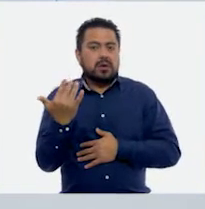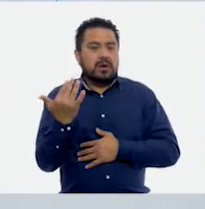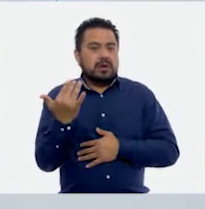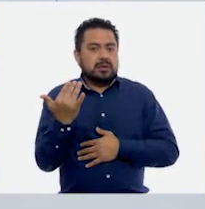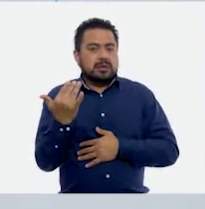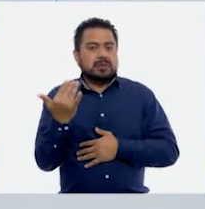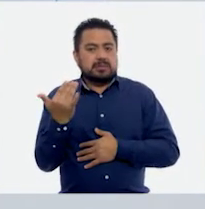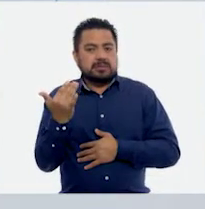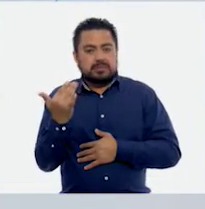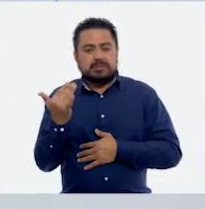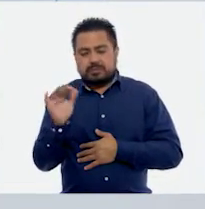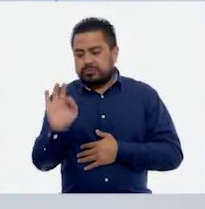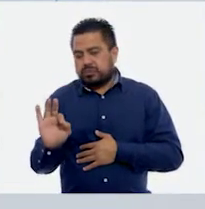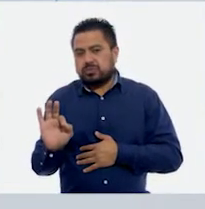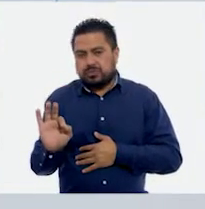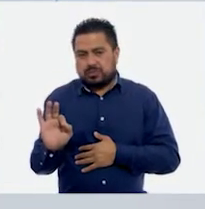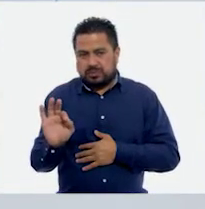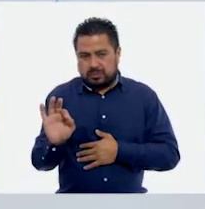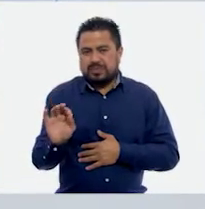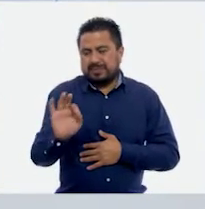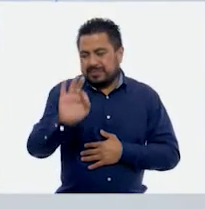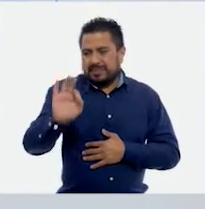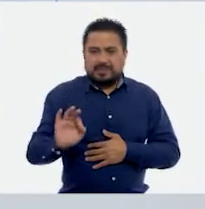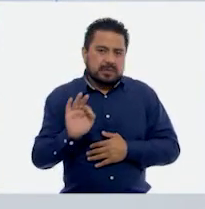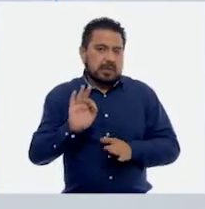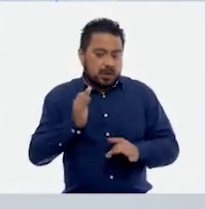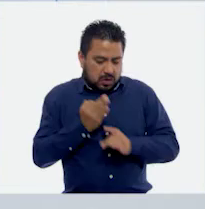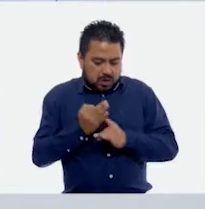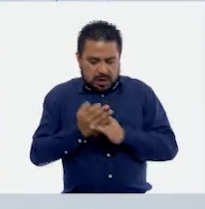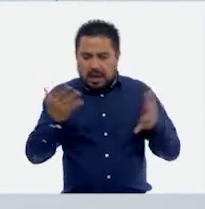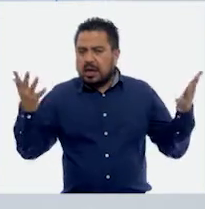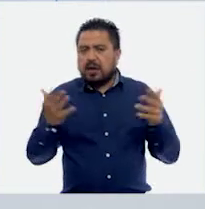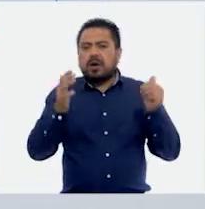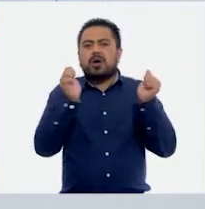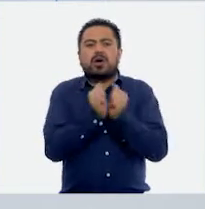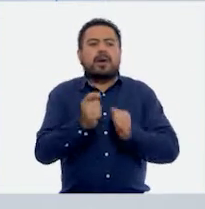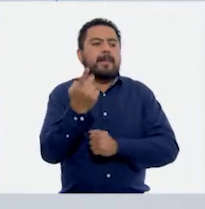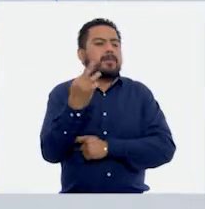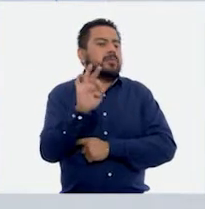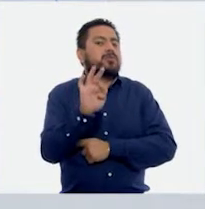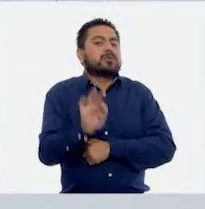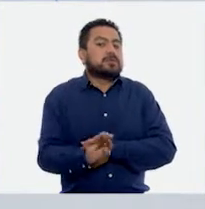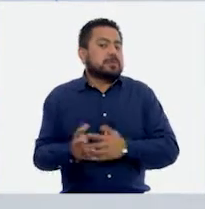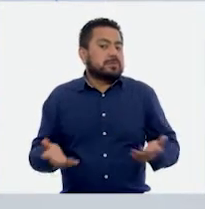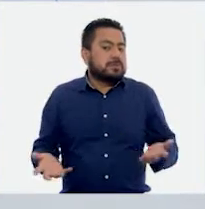centésimos. Sí. Bien. ¿Qué haríamos ahora con el 25%?